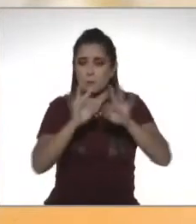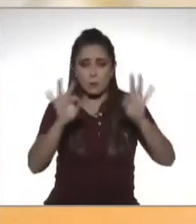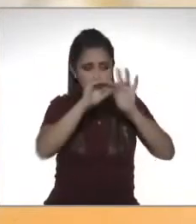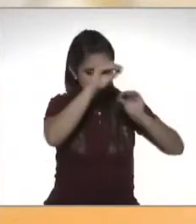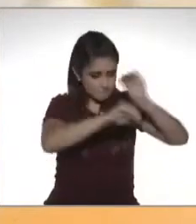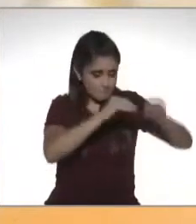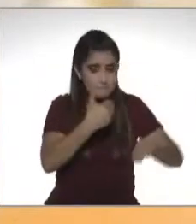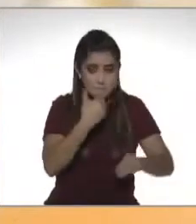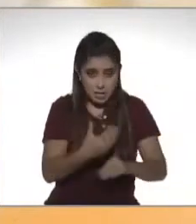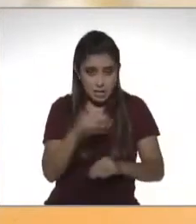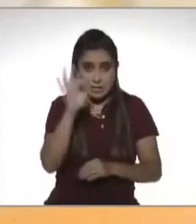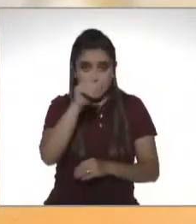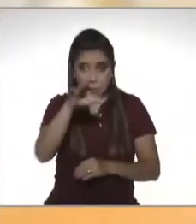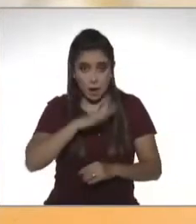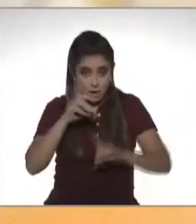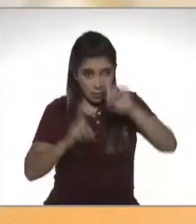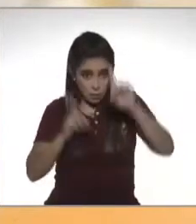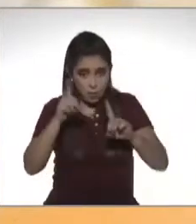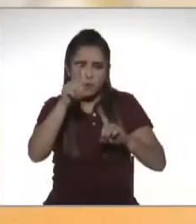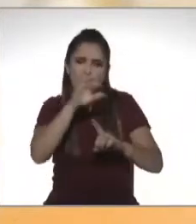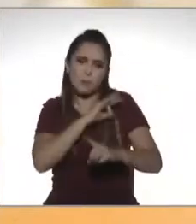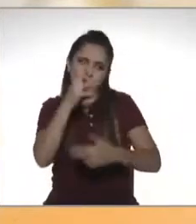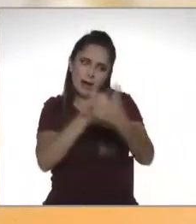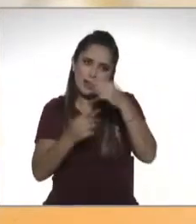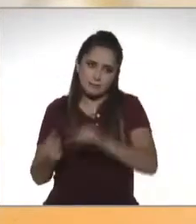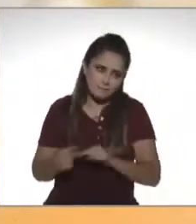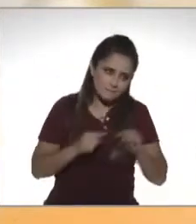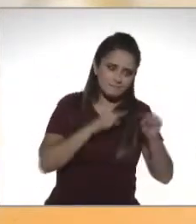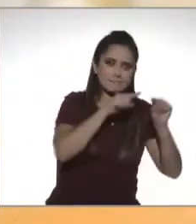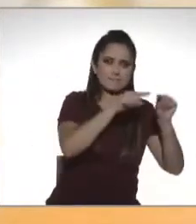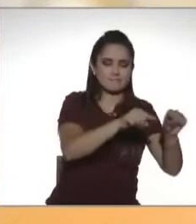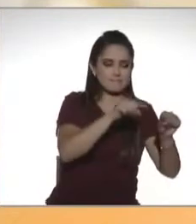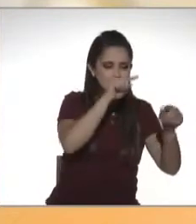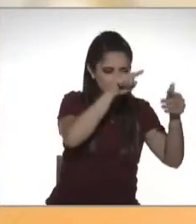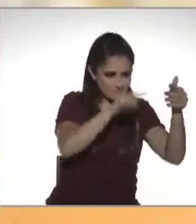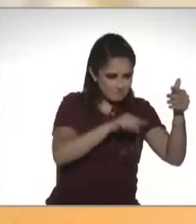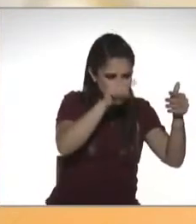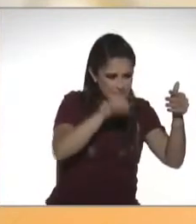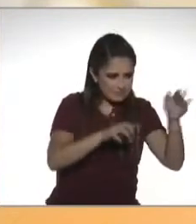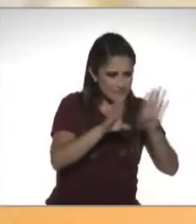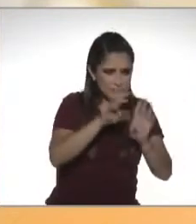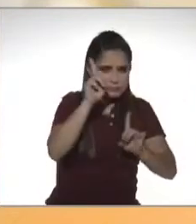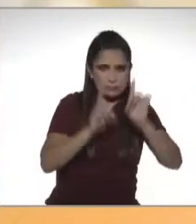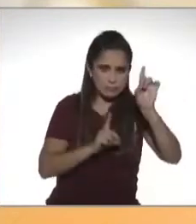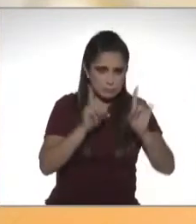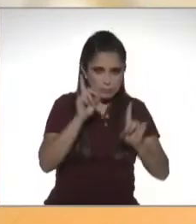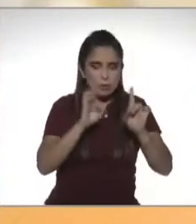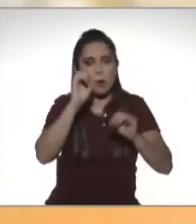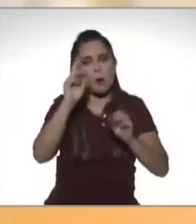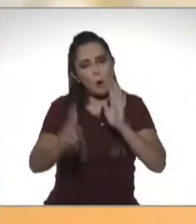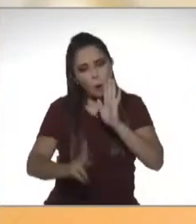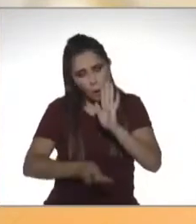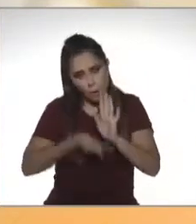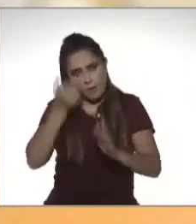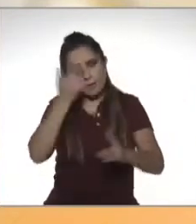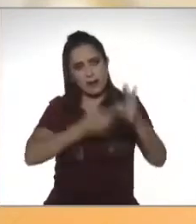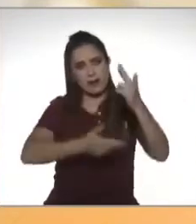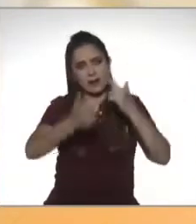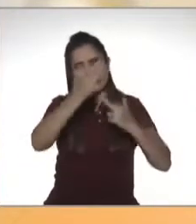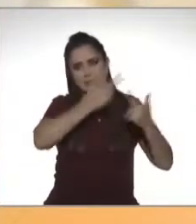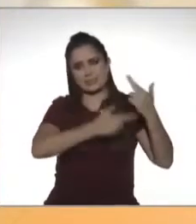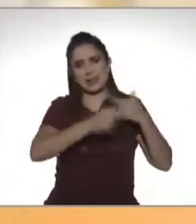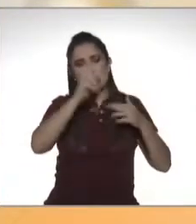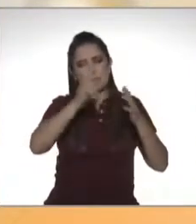de duda, puedes regresar y verificar los pasos anteriores o incluso reiniciar el cuestionario.